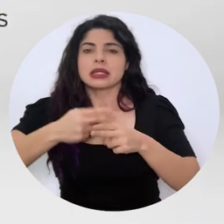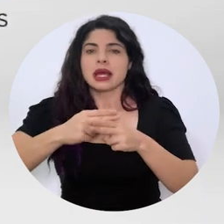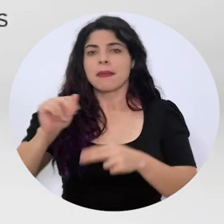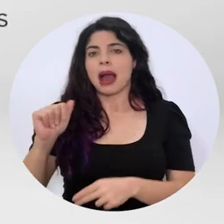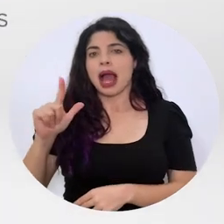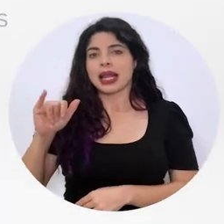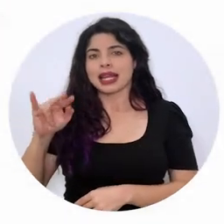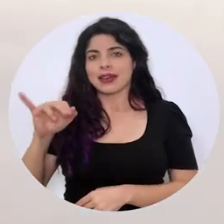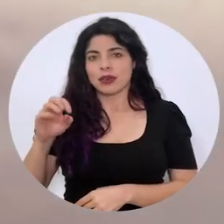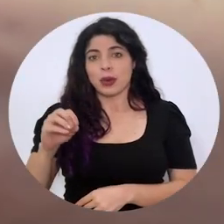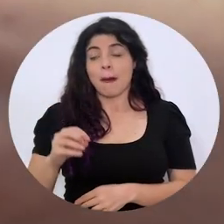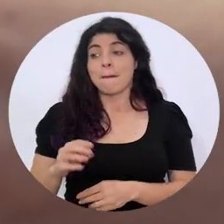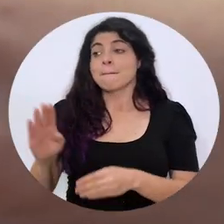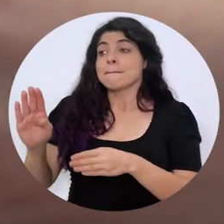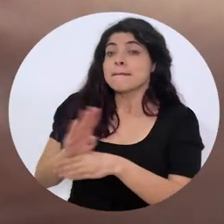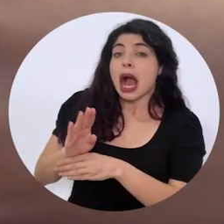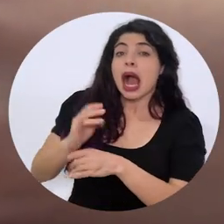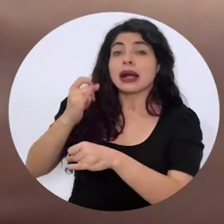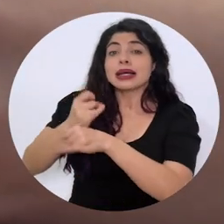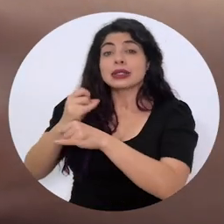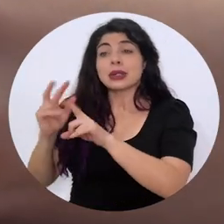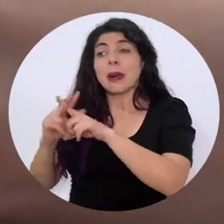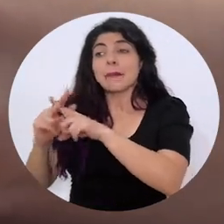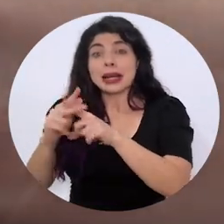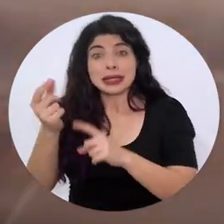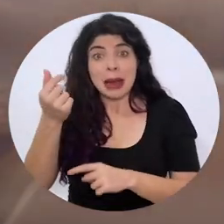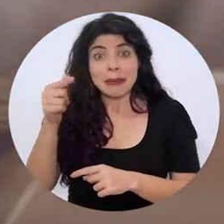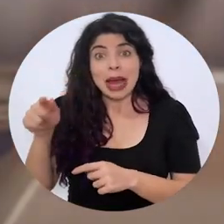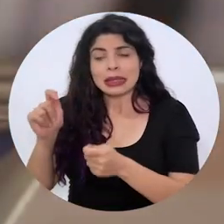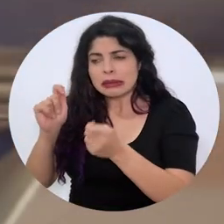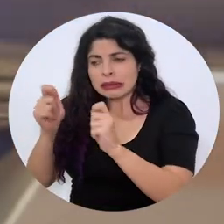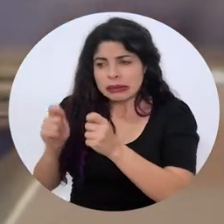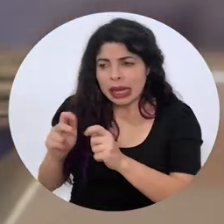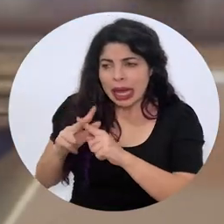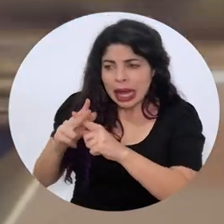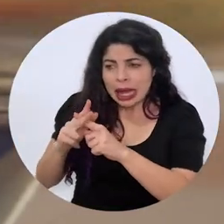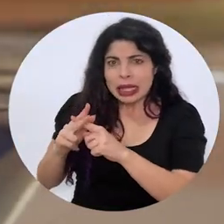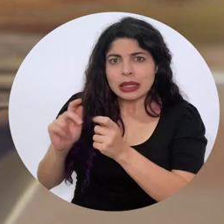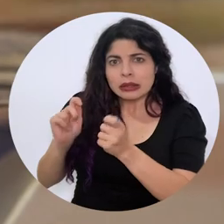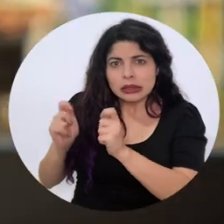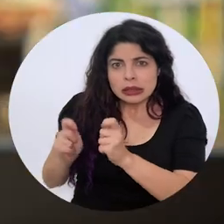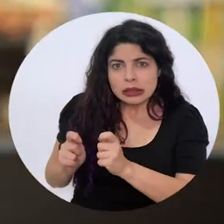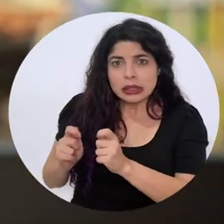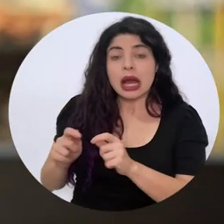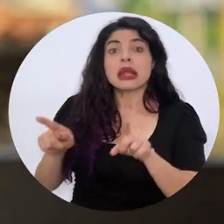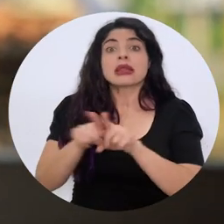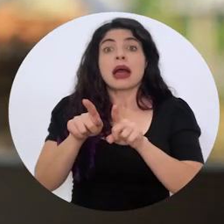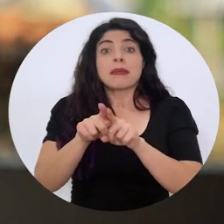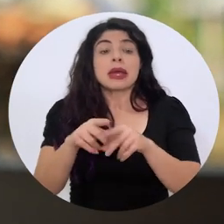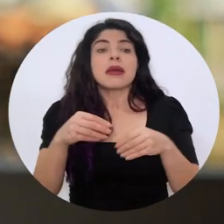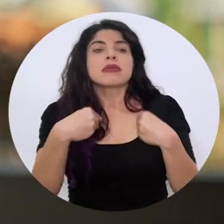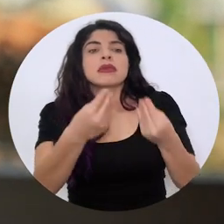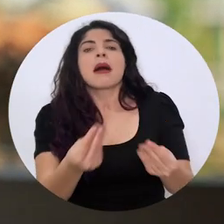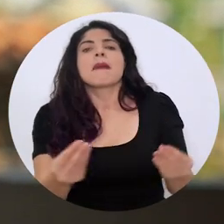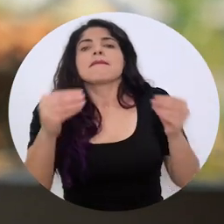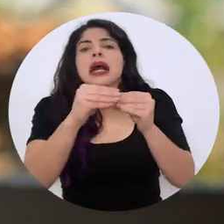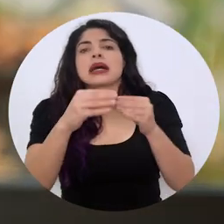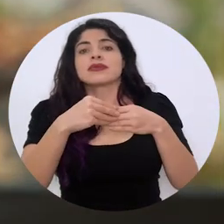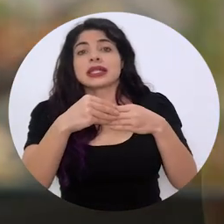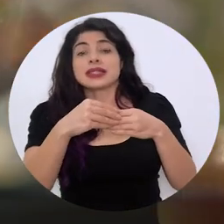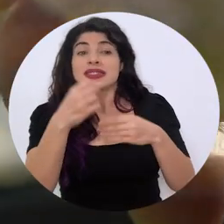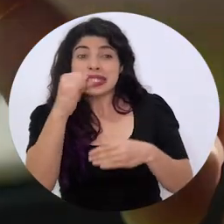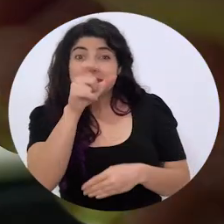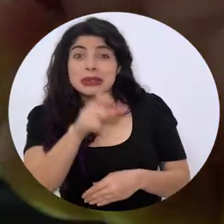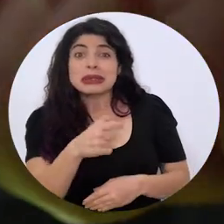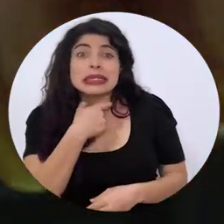Alivio. Los bancos y entidades financieras readecuaron sus condiciones crediticias y cedieron condiciones más flexibles